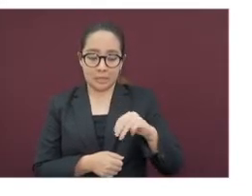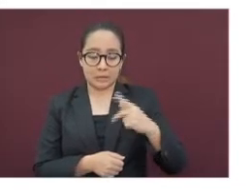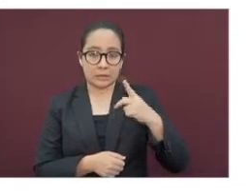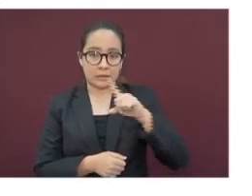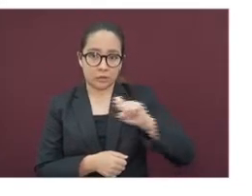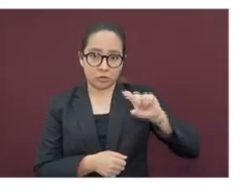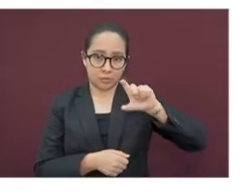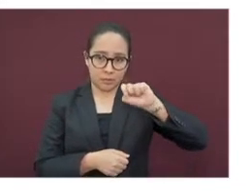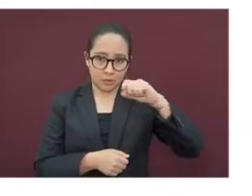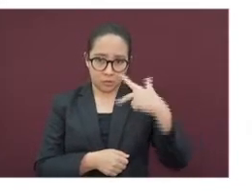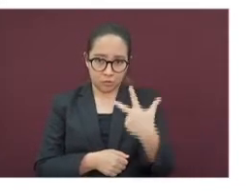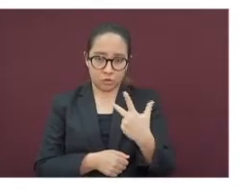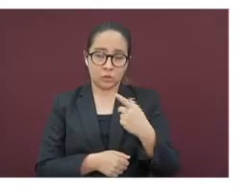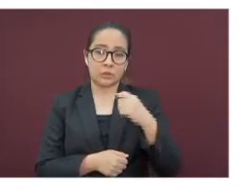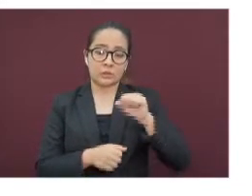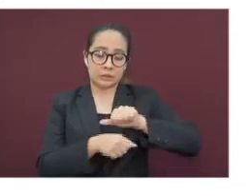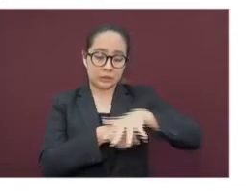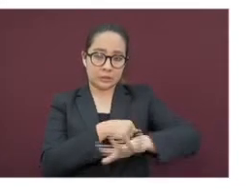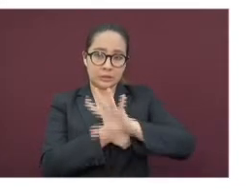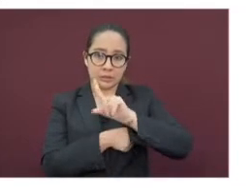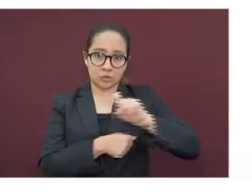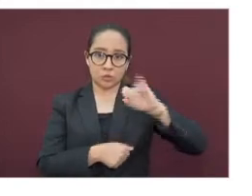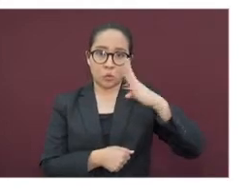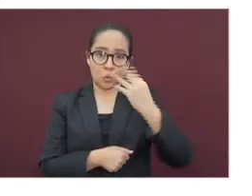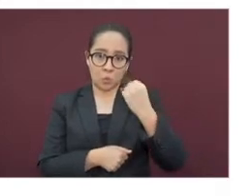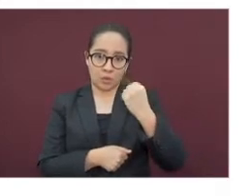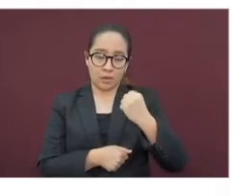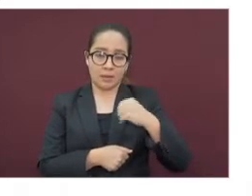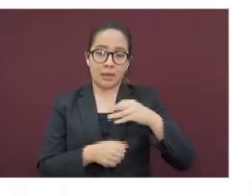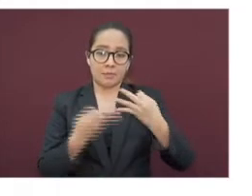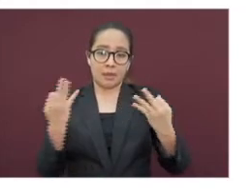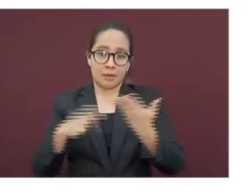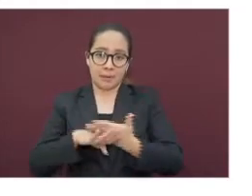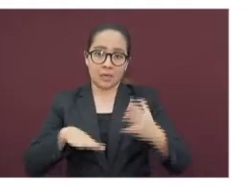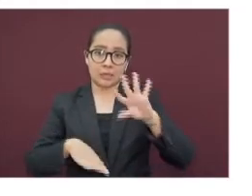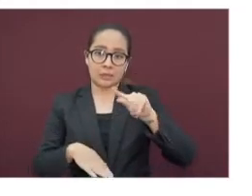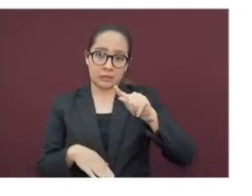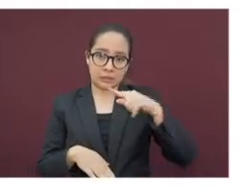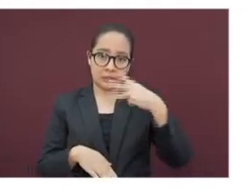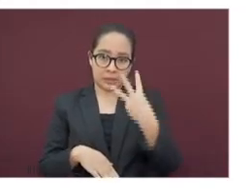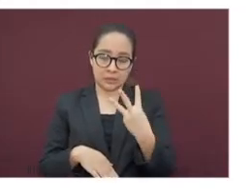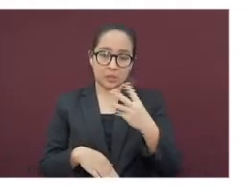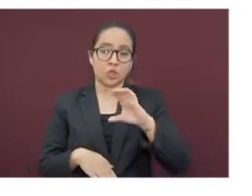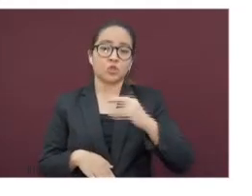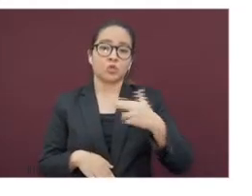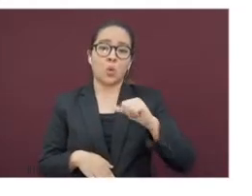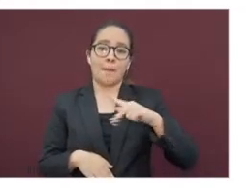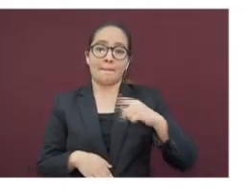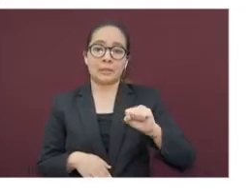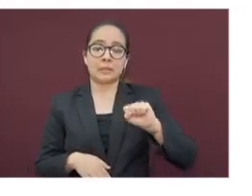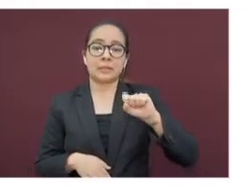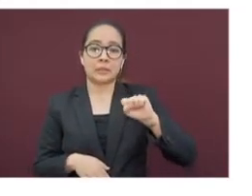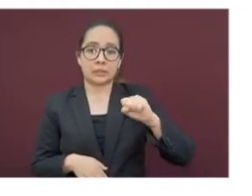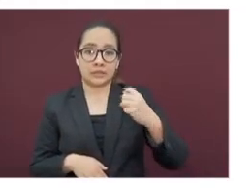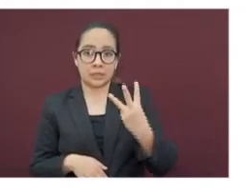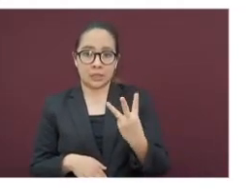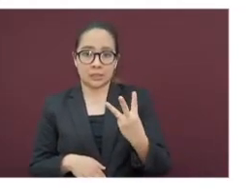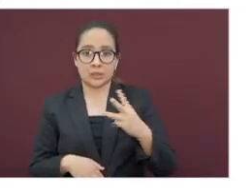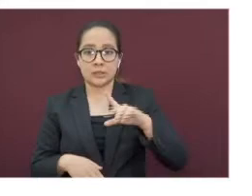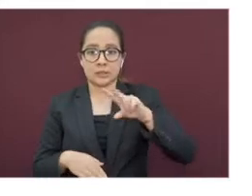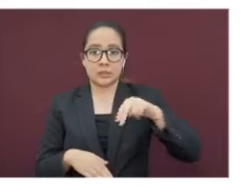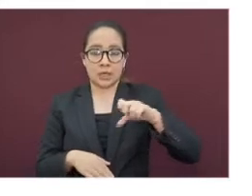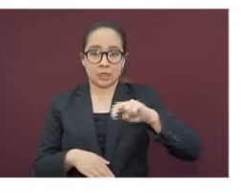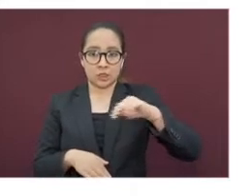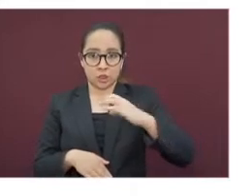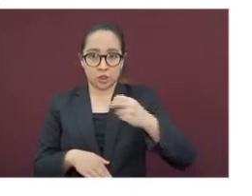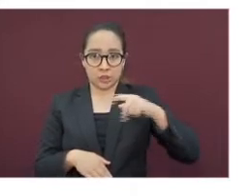Tuxtla ciento nueve, Tierra Blanca setenta y tres, Las Chuapas sesenta y seis, Nanchital sesenta y cinco.